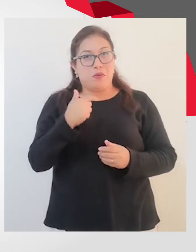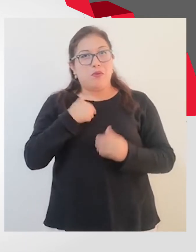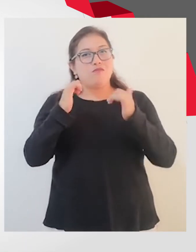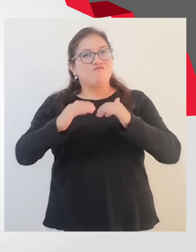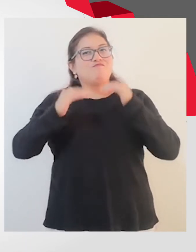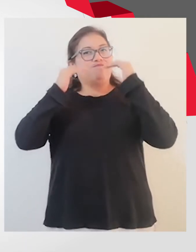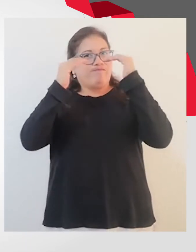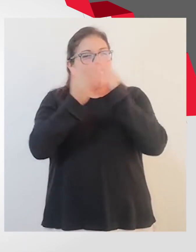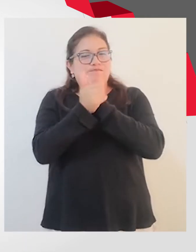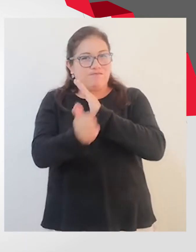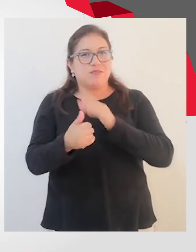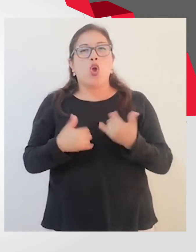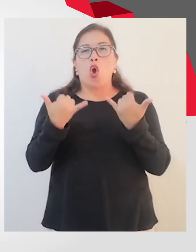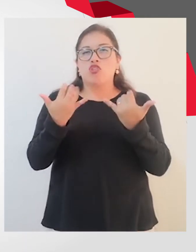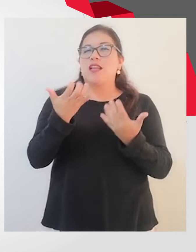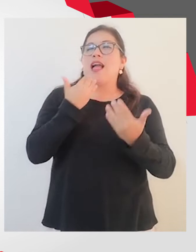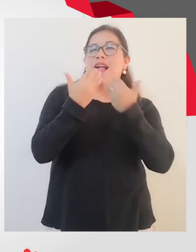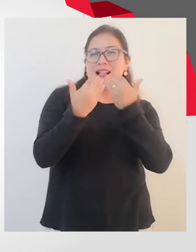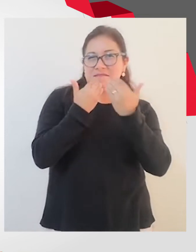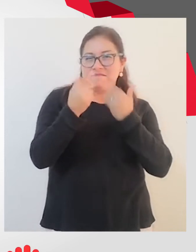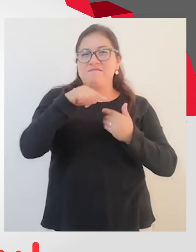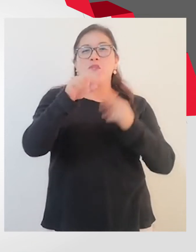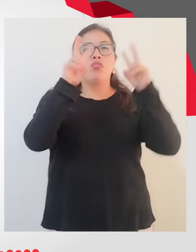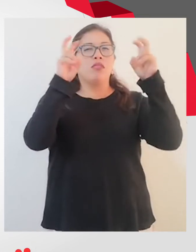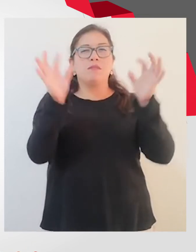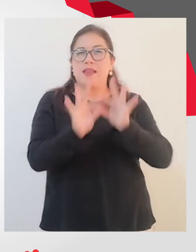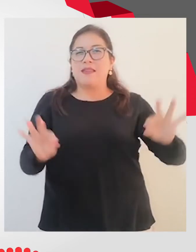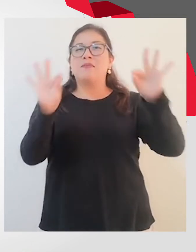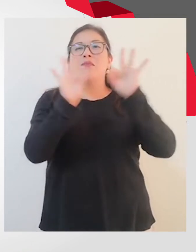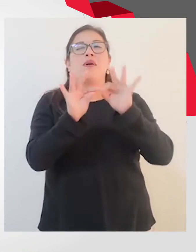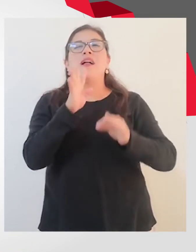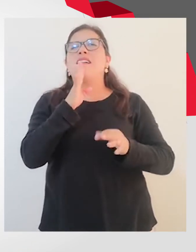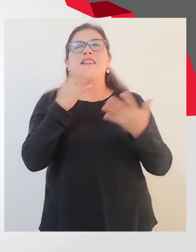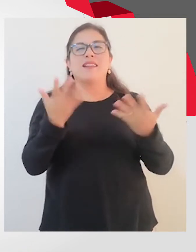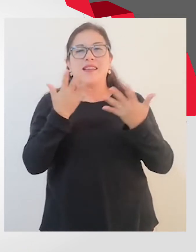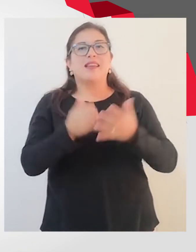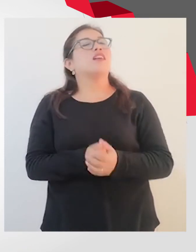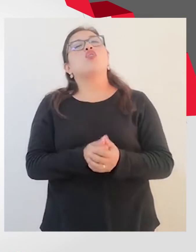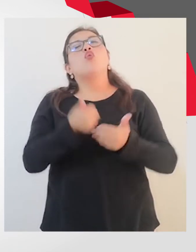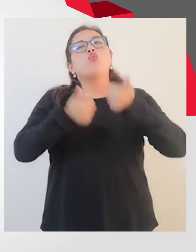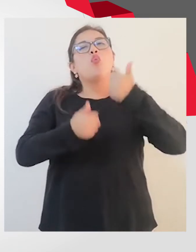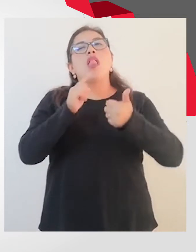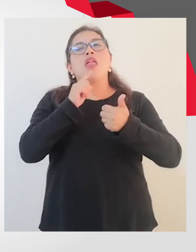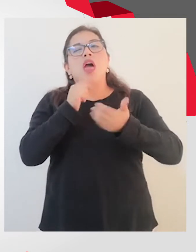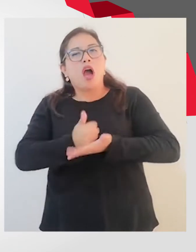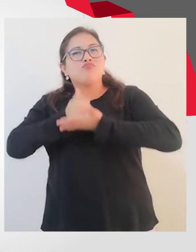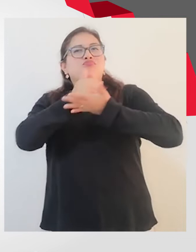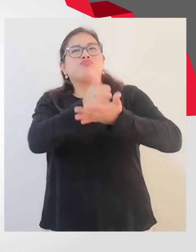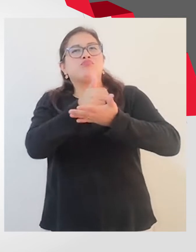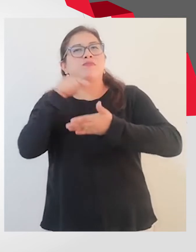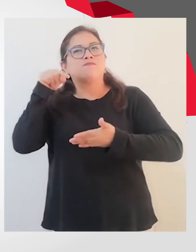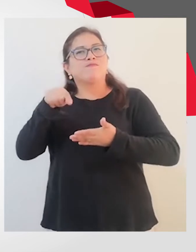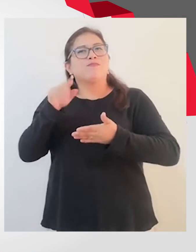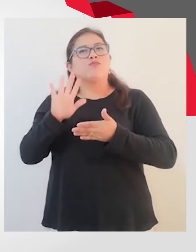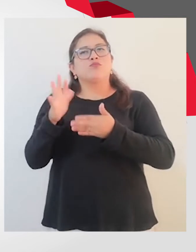en nutrición. Y el día de hoy vengo a hablarles de un tema muy importante que es las fuentes y funciones de la